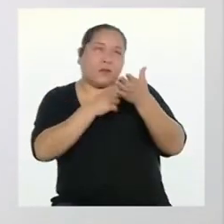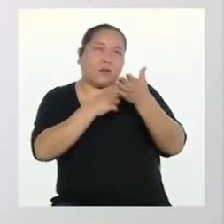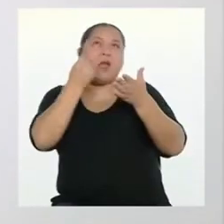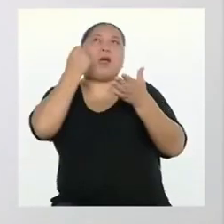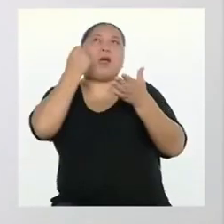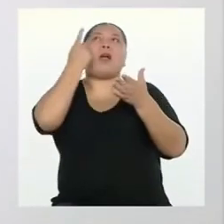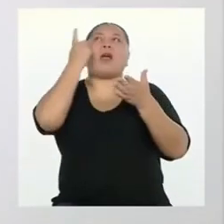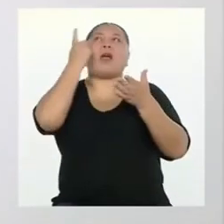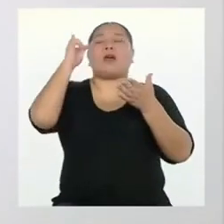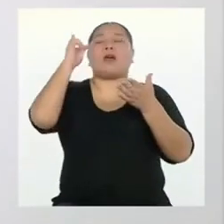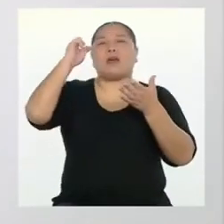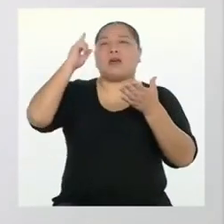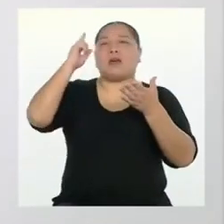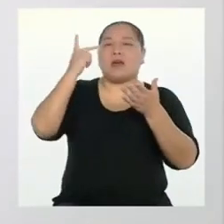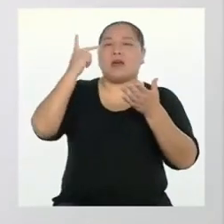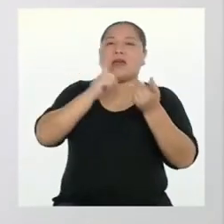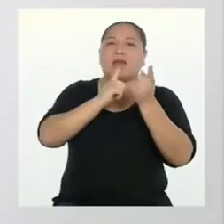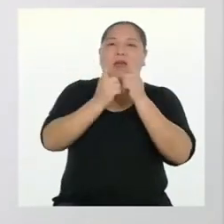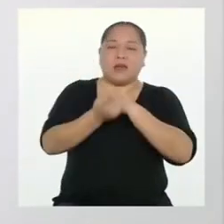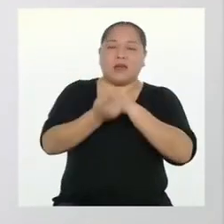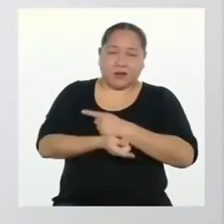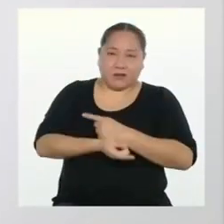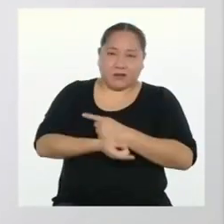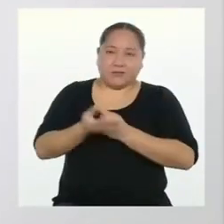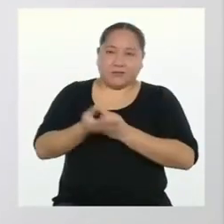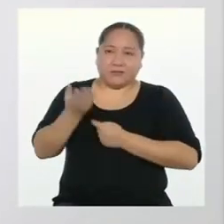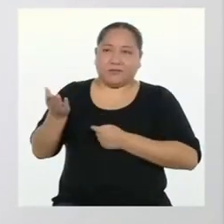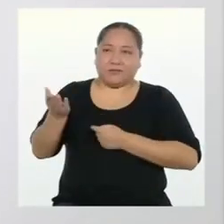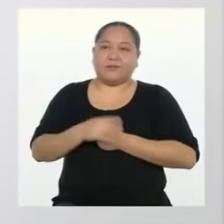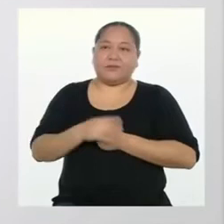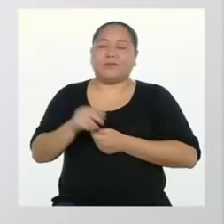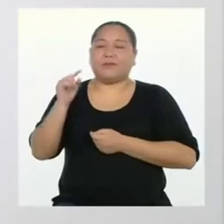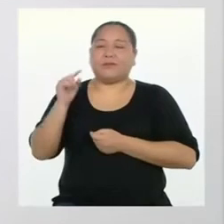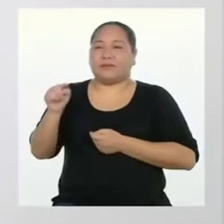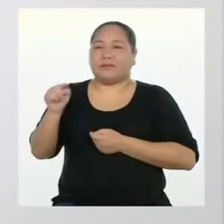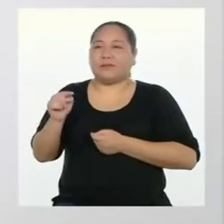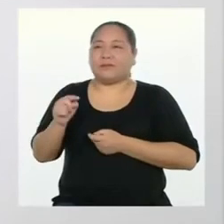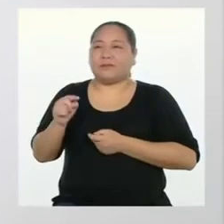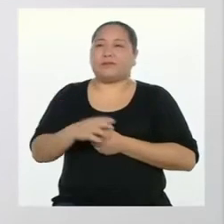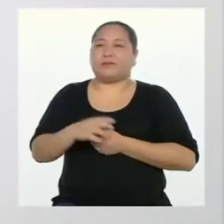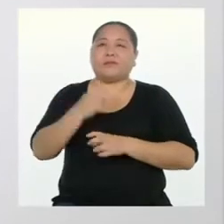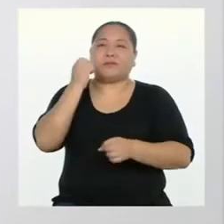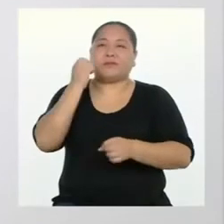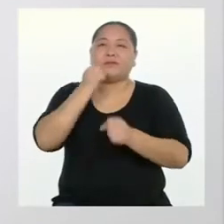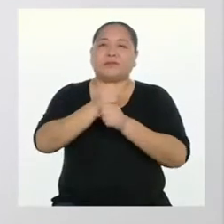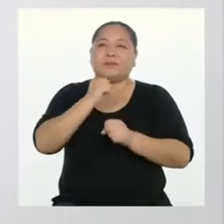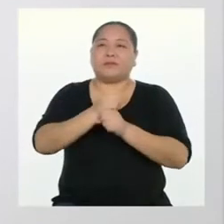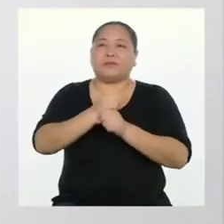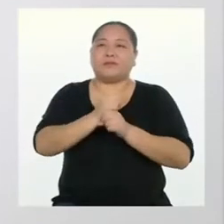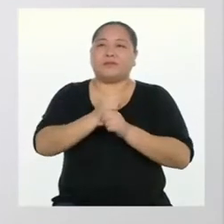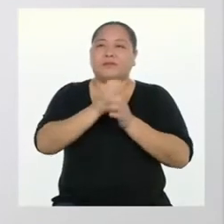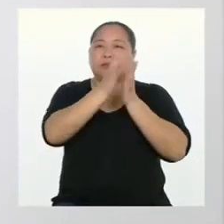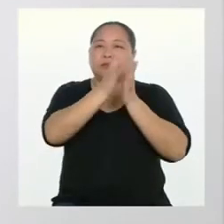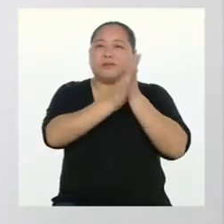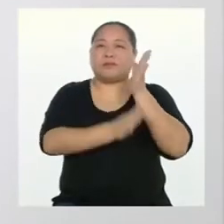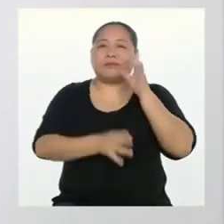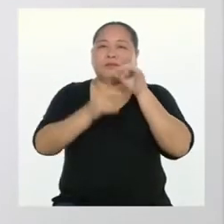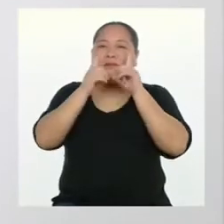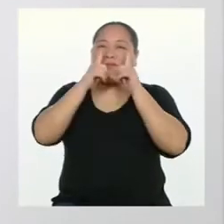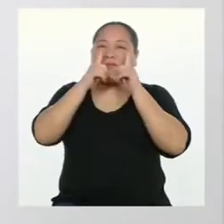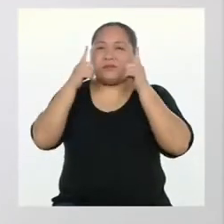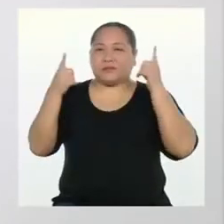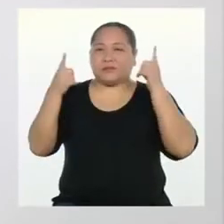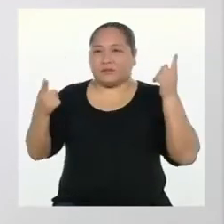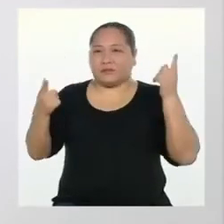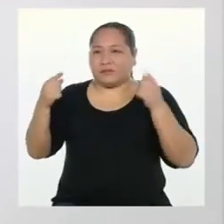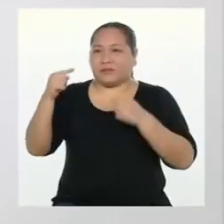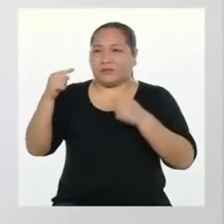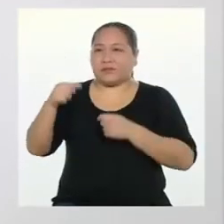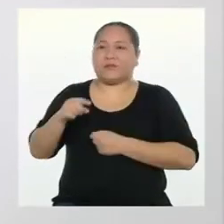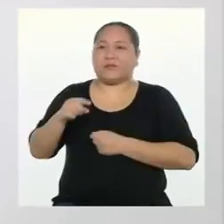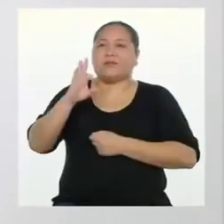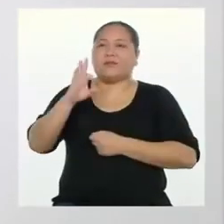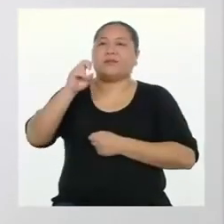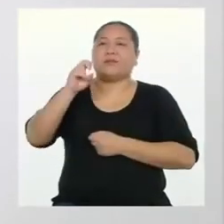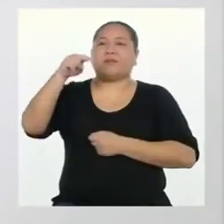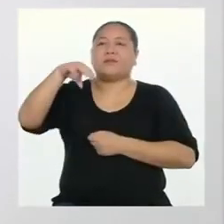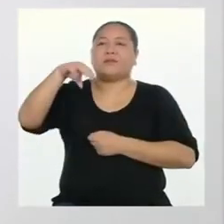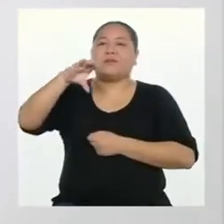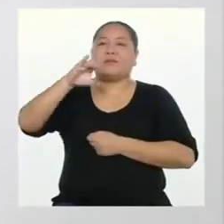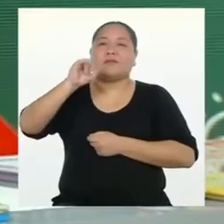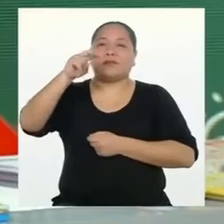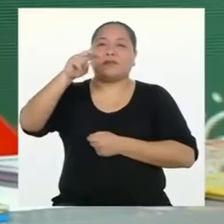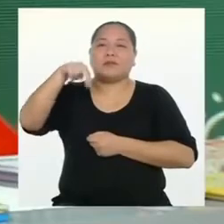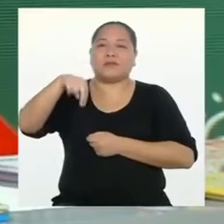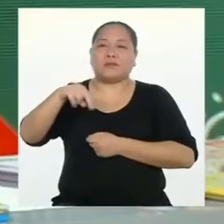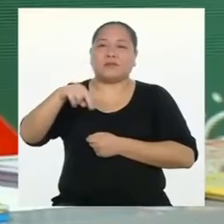volantes o tarjetas. Y esta es una de las funciones que tiene el lenguaje. La función